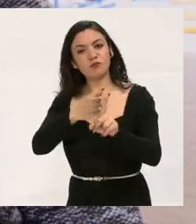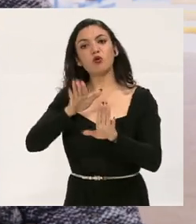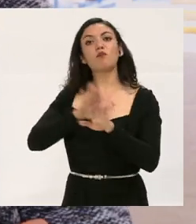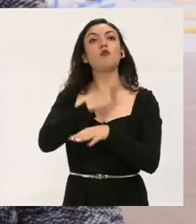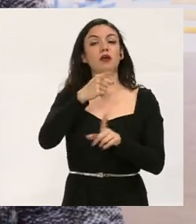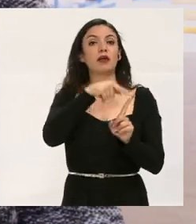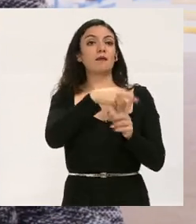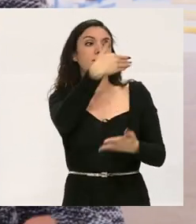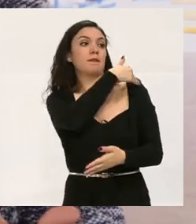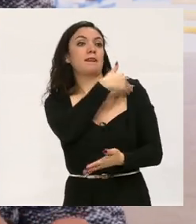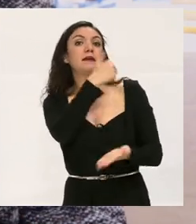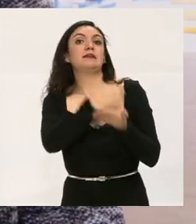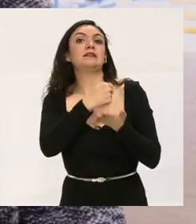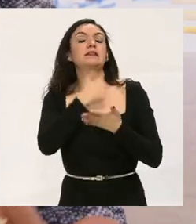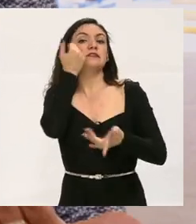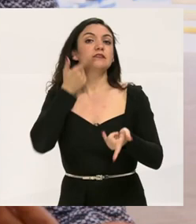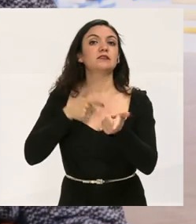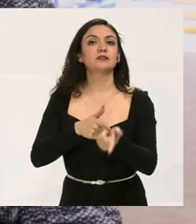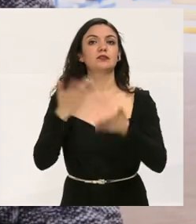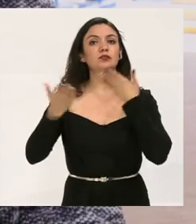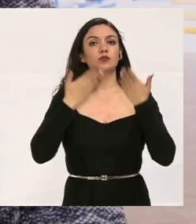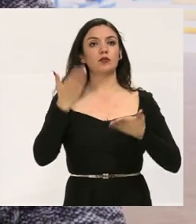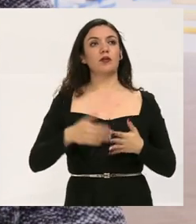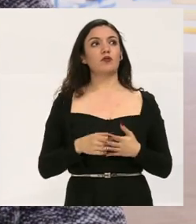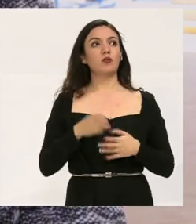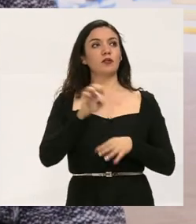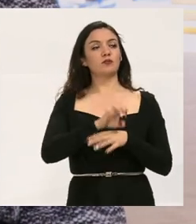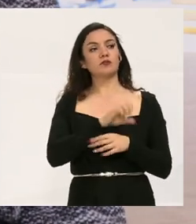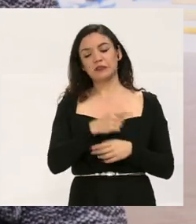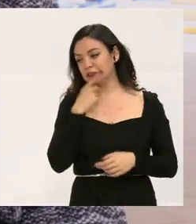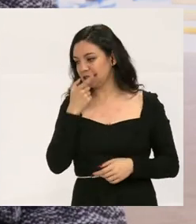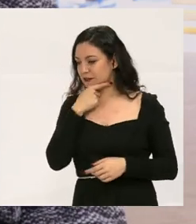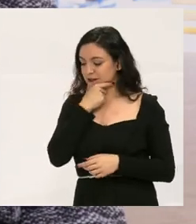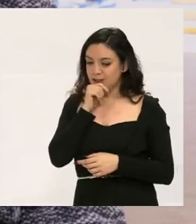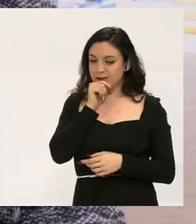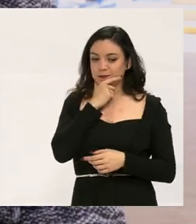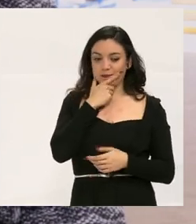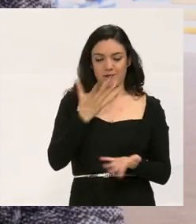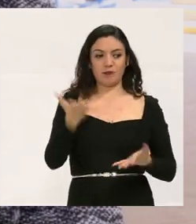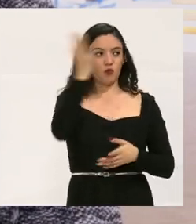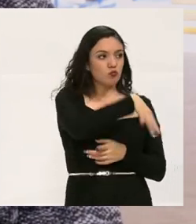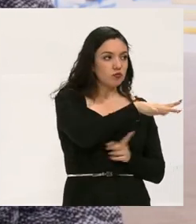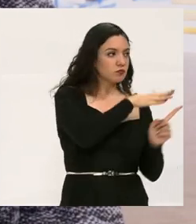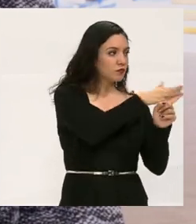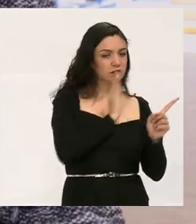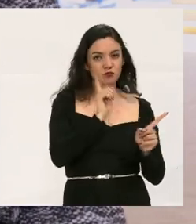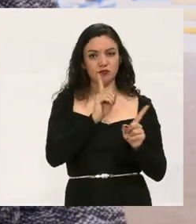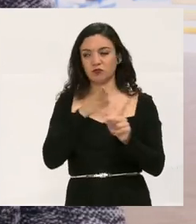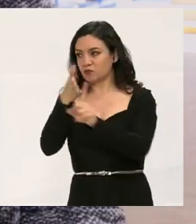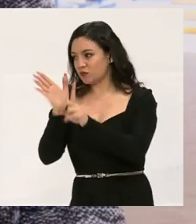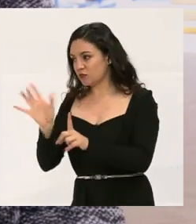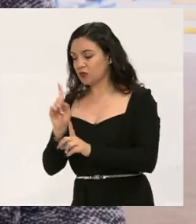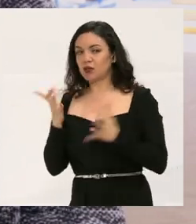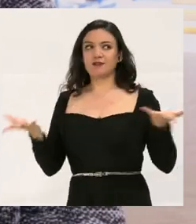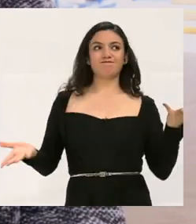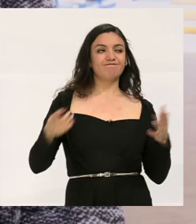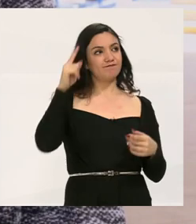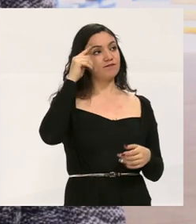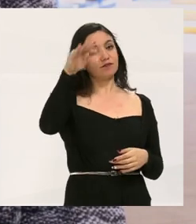prioridad y más que nada porque él te lo pide, quiero seguir estudiando. Y ya dices, ah, caray, empiezas a buscar opciones.